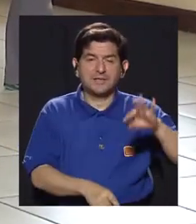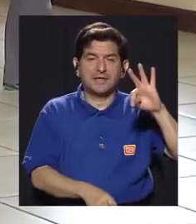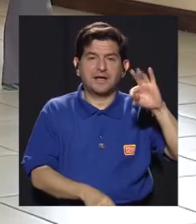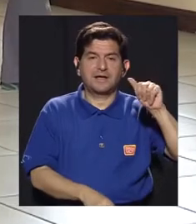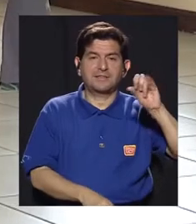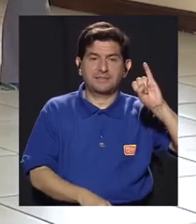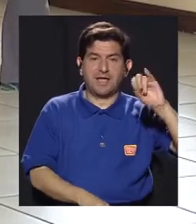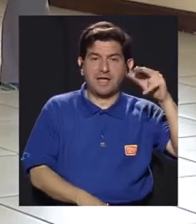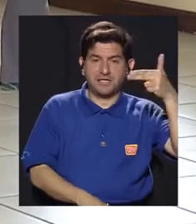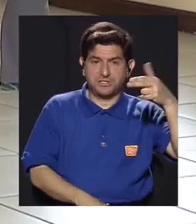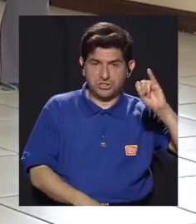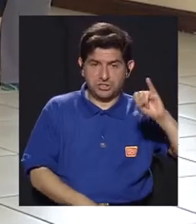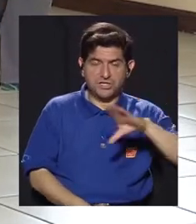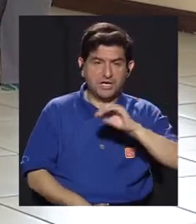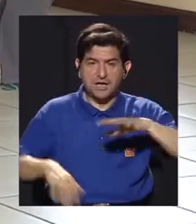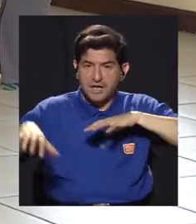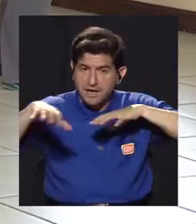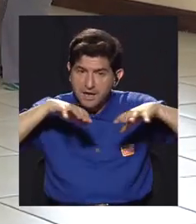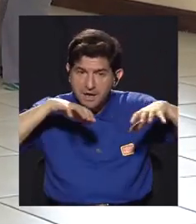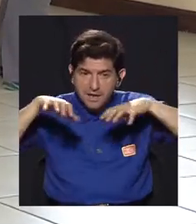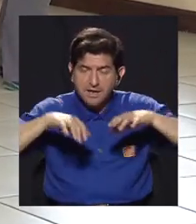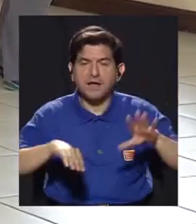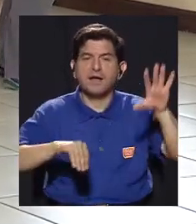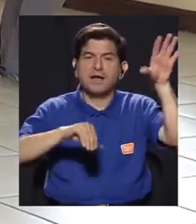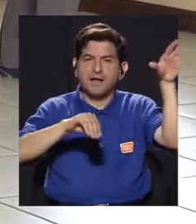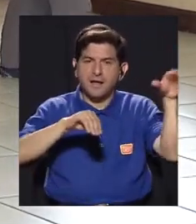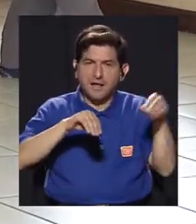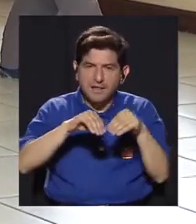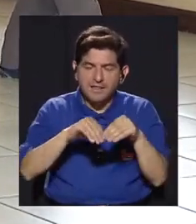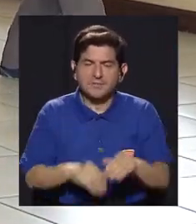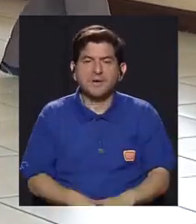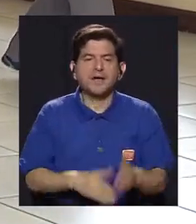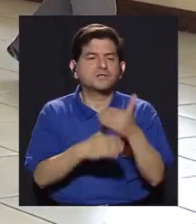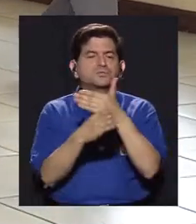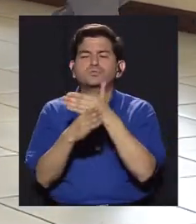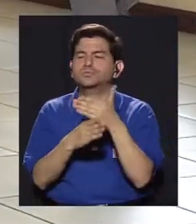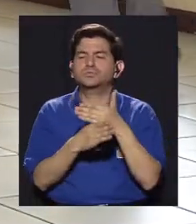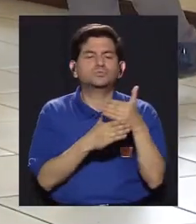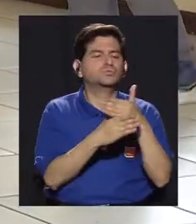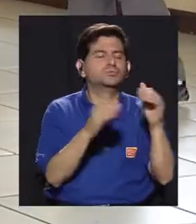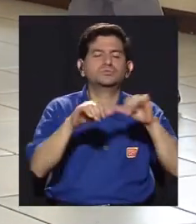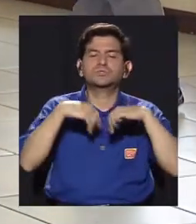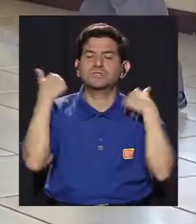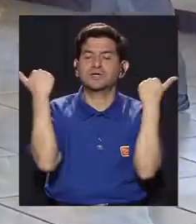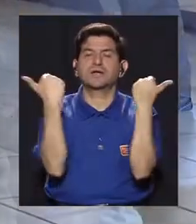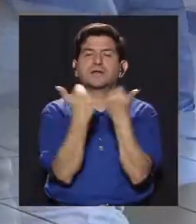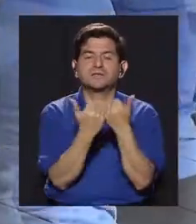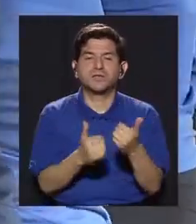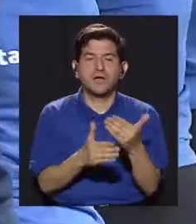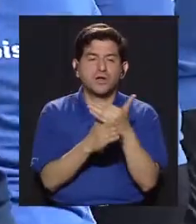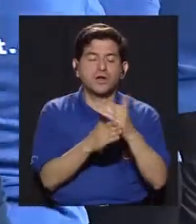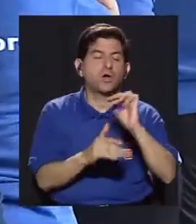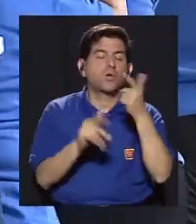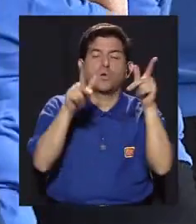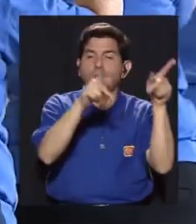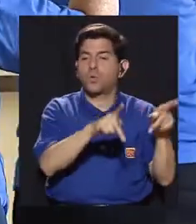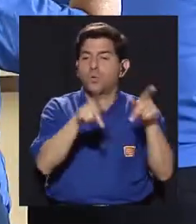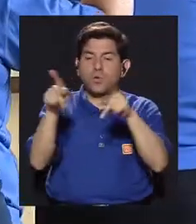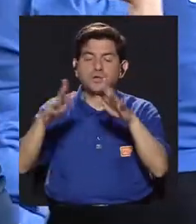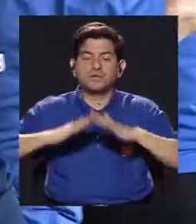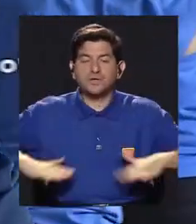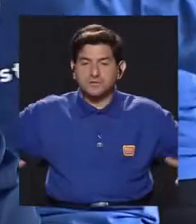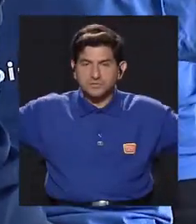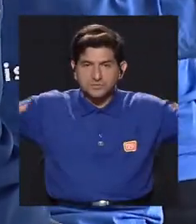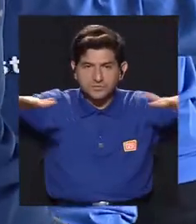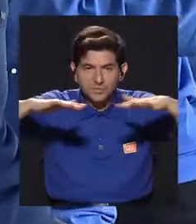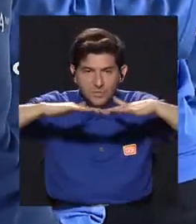y no solo el movimiento, sino también el compartir dentro de la asociación y compartir con otras personas en un